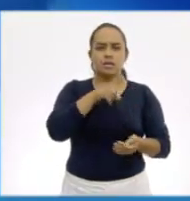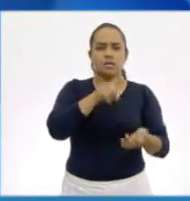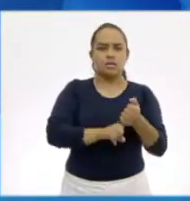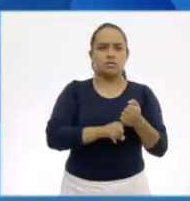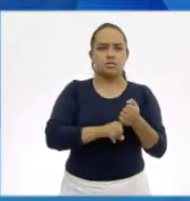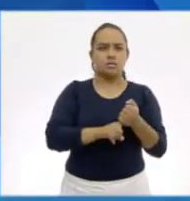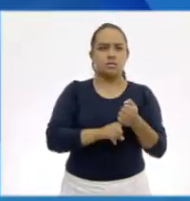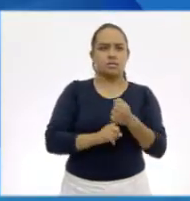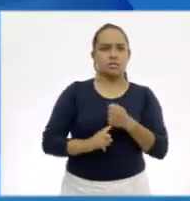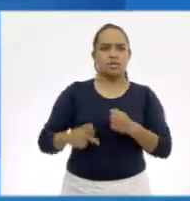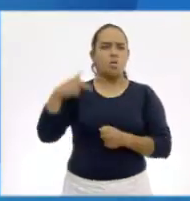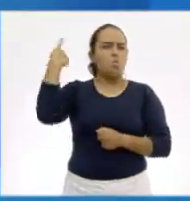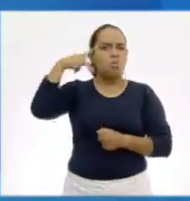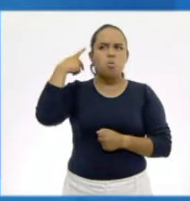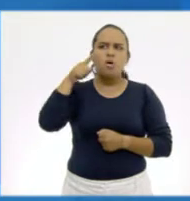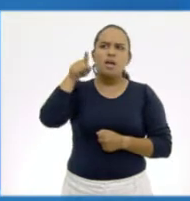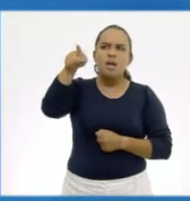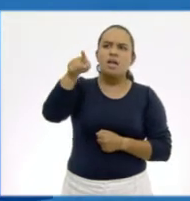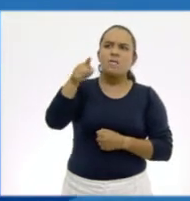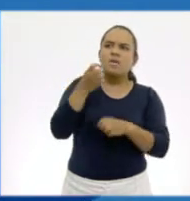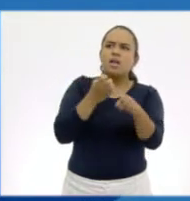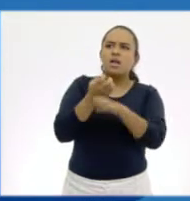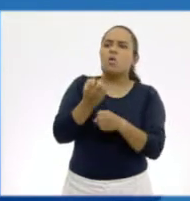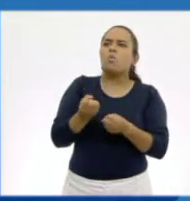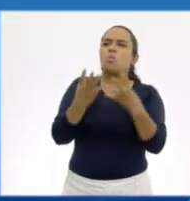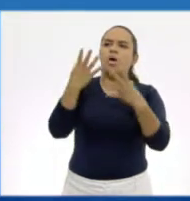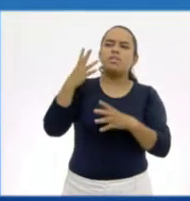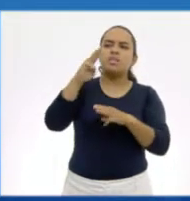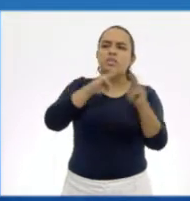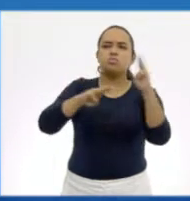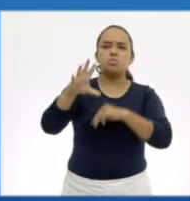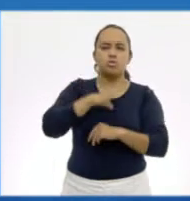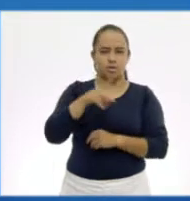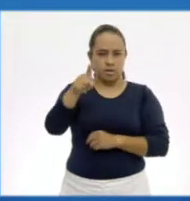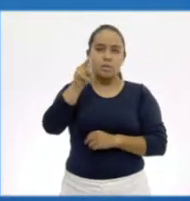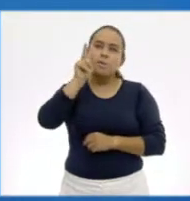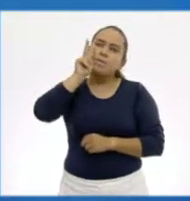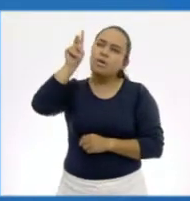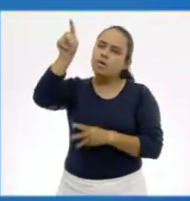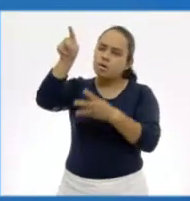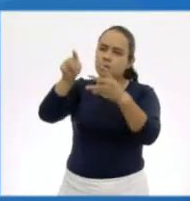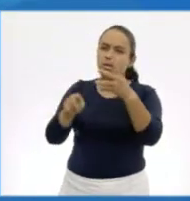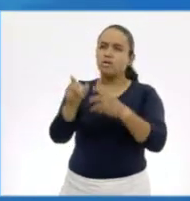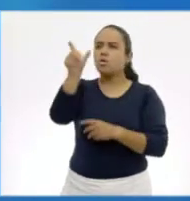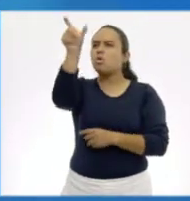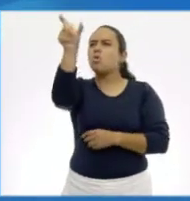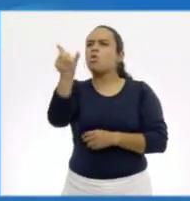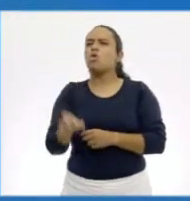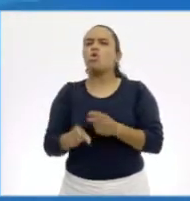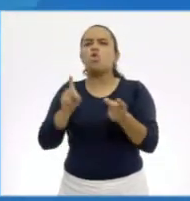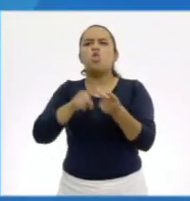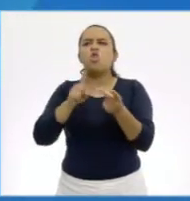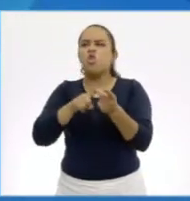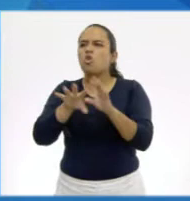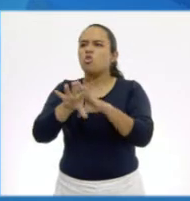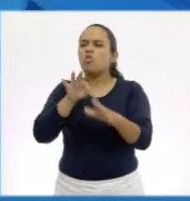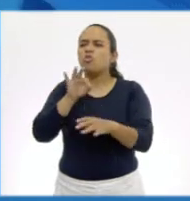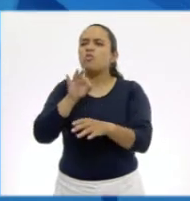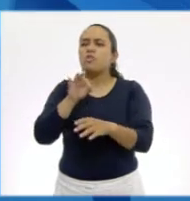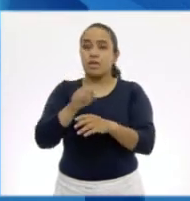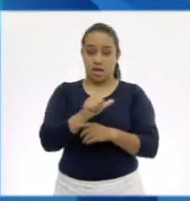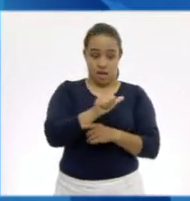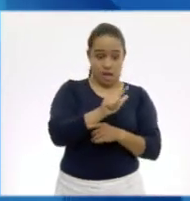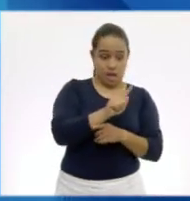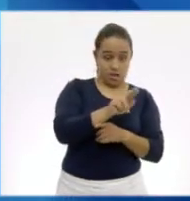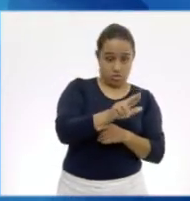alguna parte de Puebla. En alguna parte de Puebla. Observa la tabla. ¿En qué columna vas a encontrar esa información? ¿En